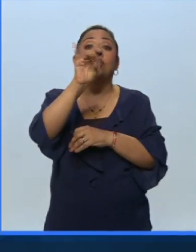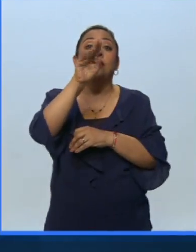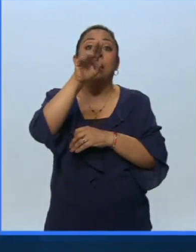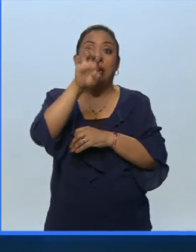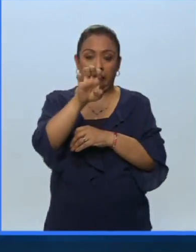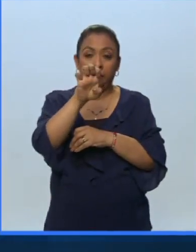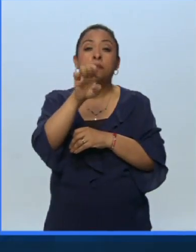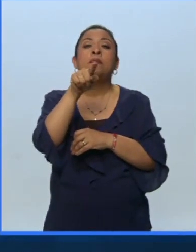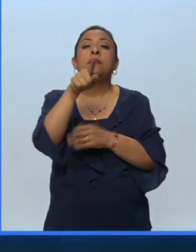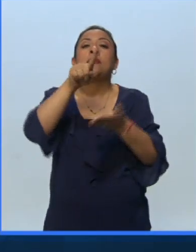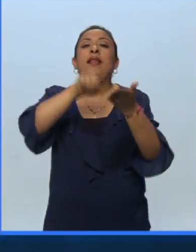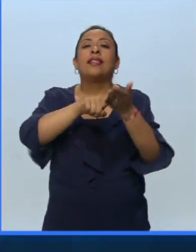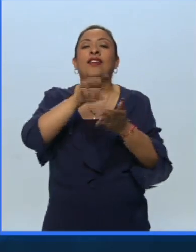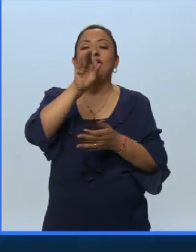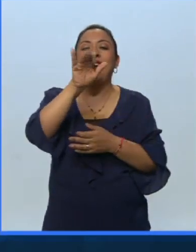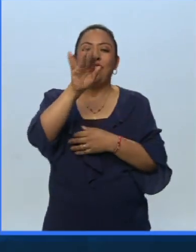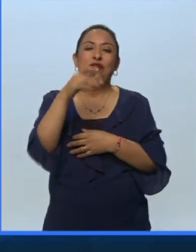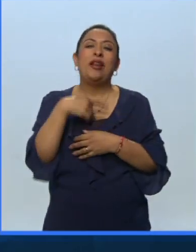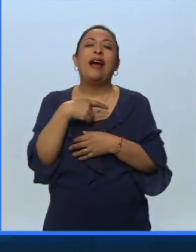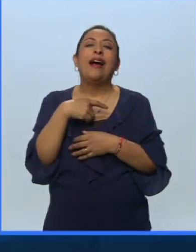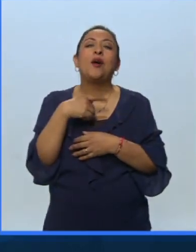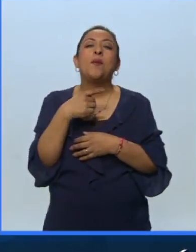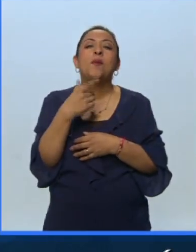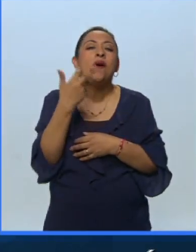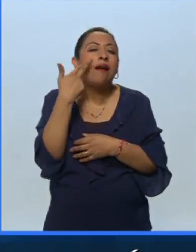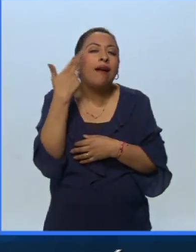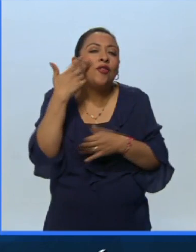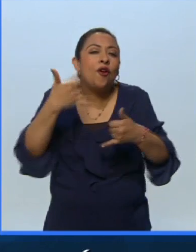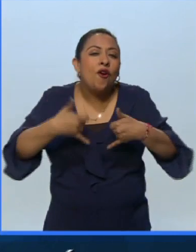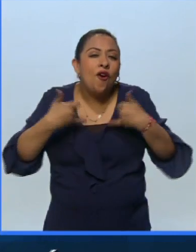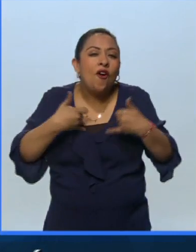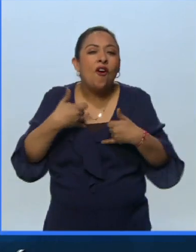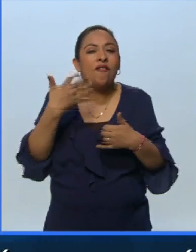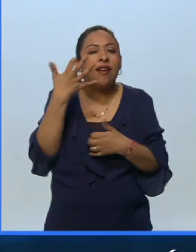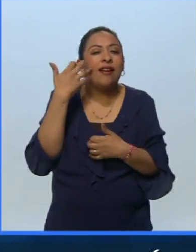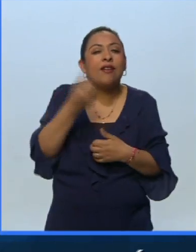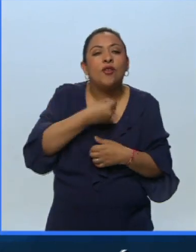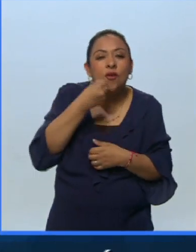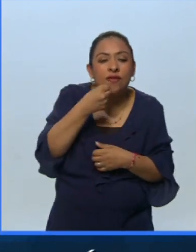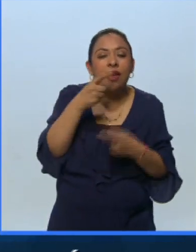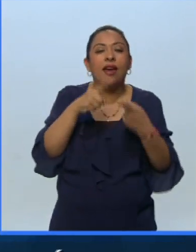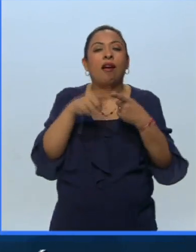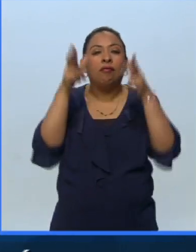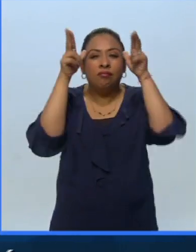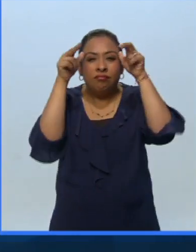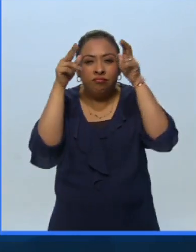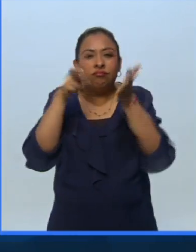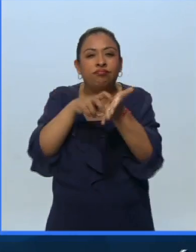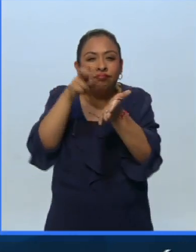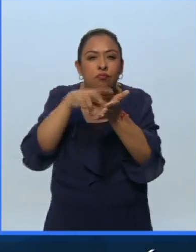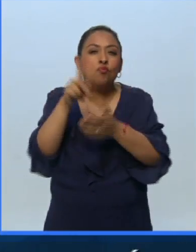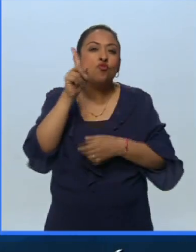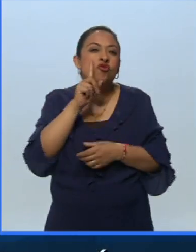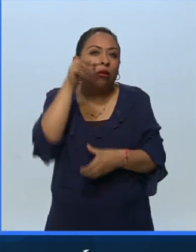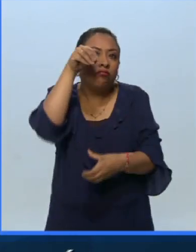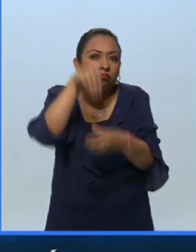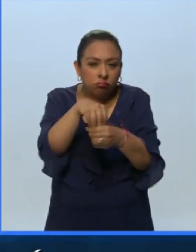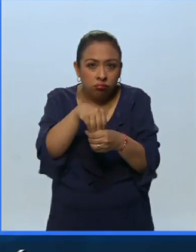Ahí está la fábula del ratón joven y el gato viejo, la liebre y las ranas, o la mujer y el secreto,